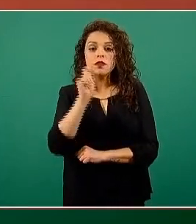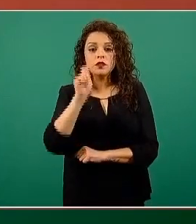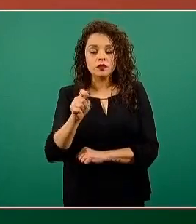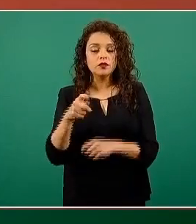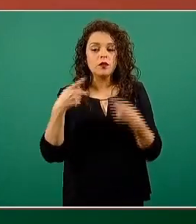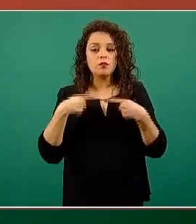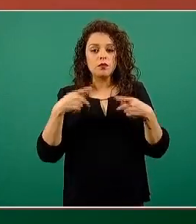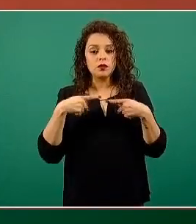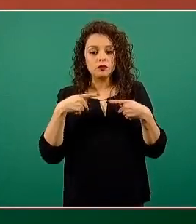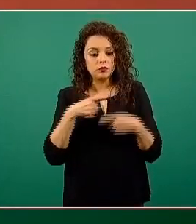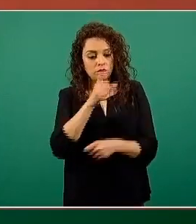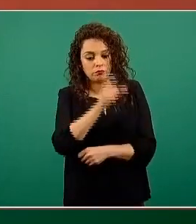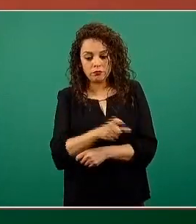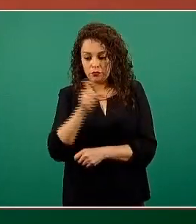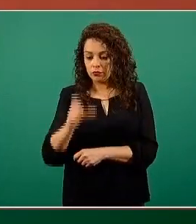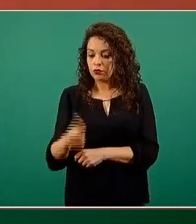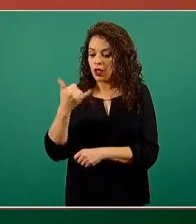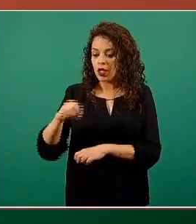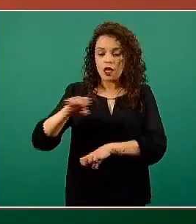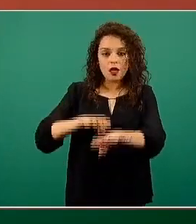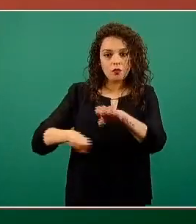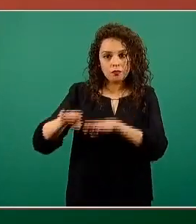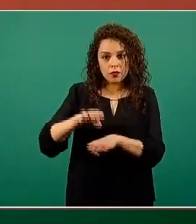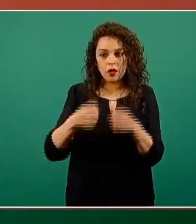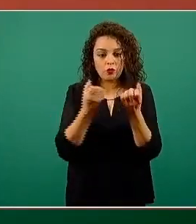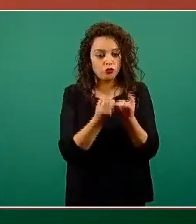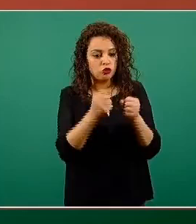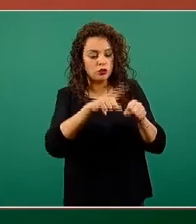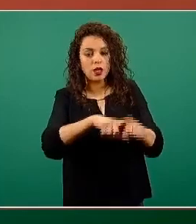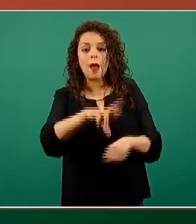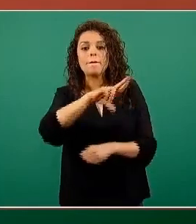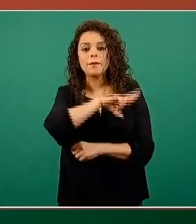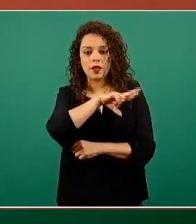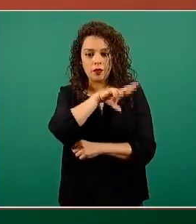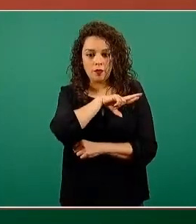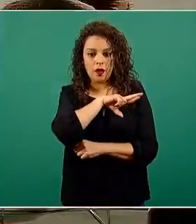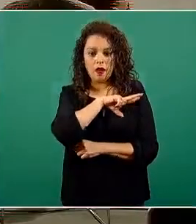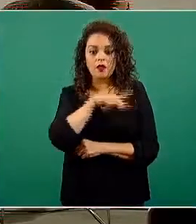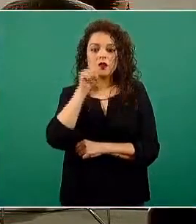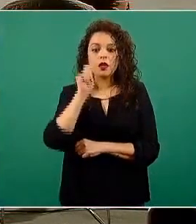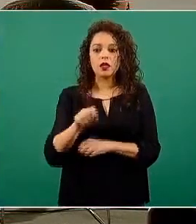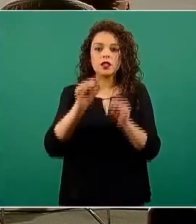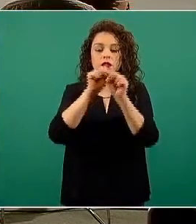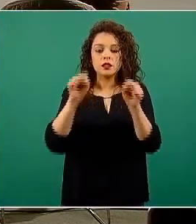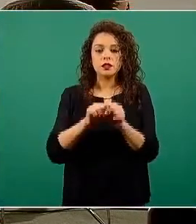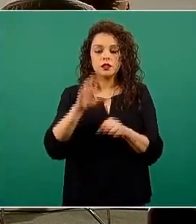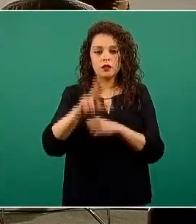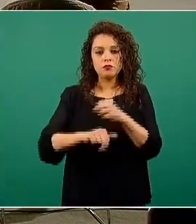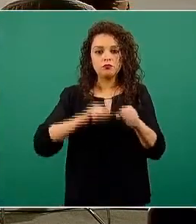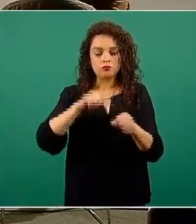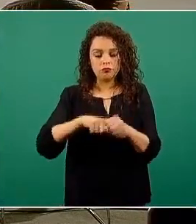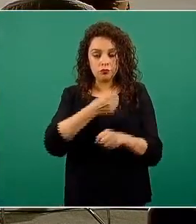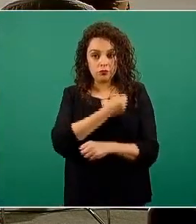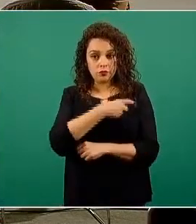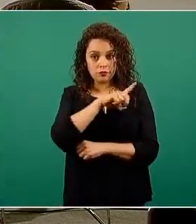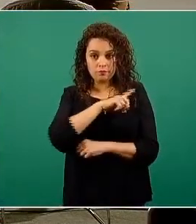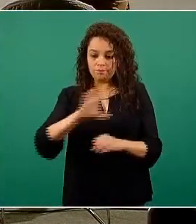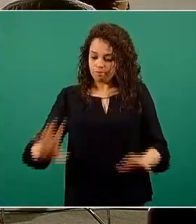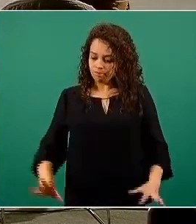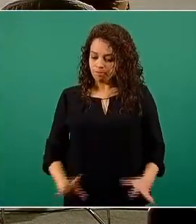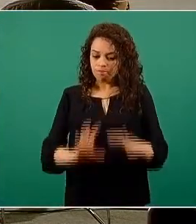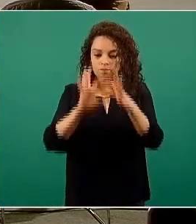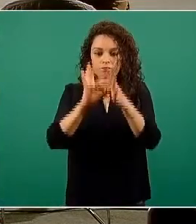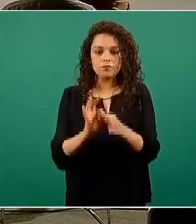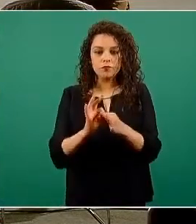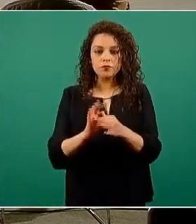y morales de los sectores social y privado integrantes del Sistema Nacional de Salud coadyuven con la Secretaría de Salud